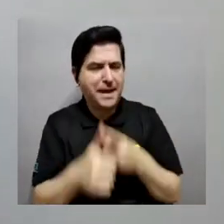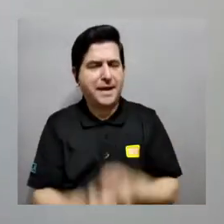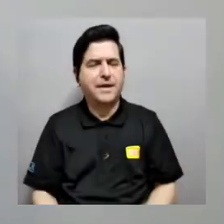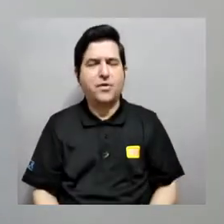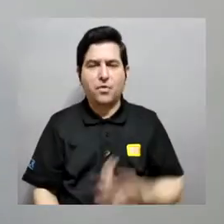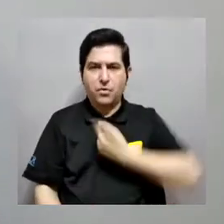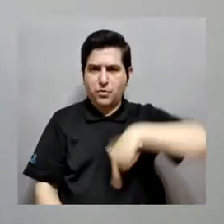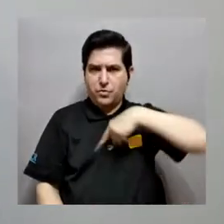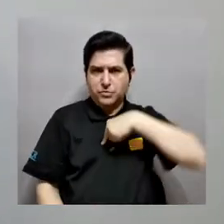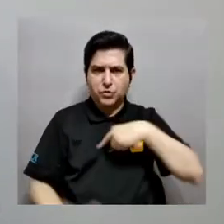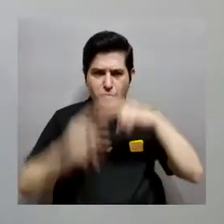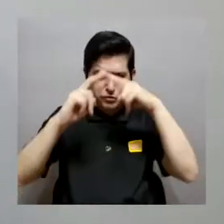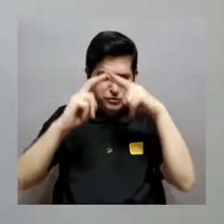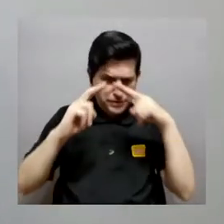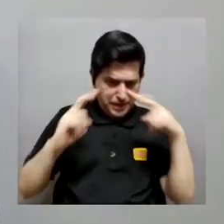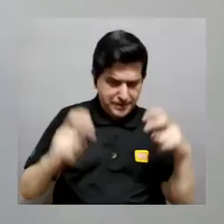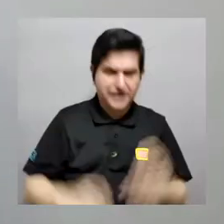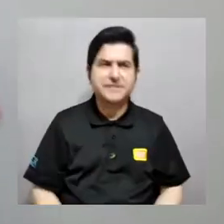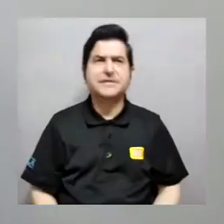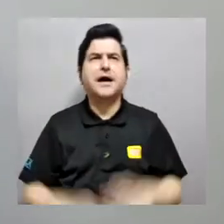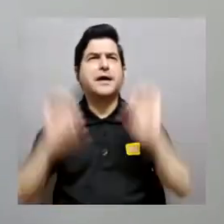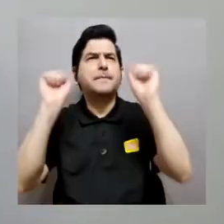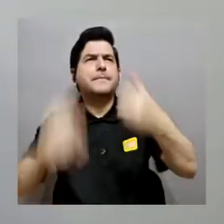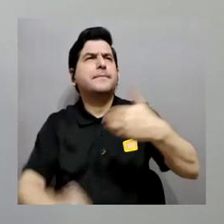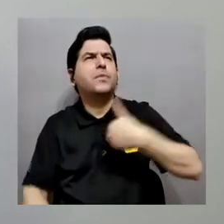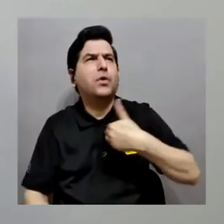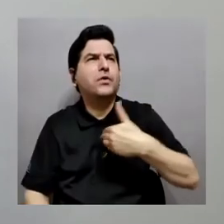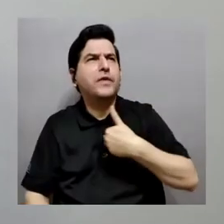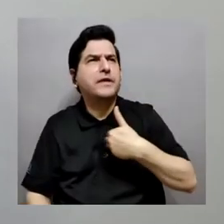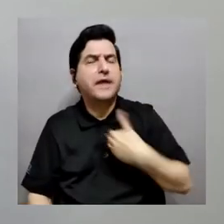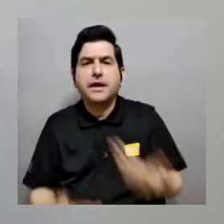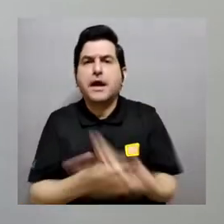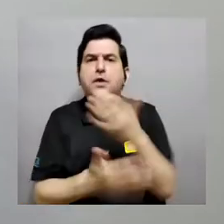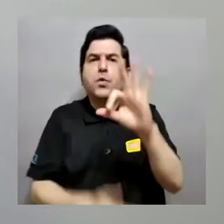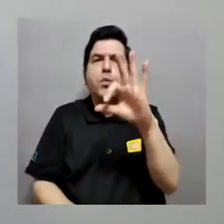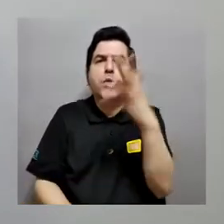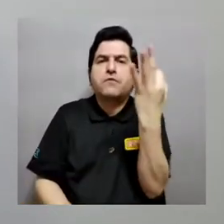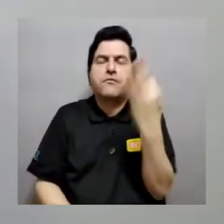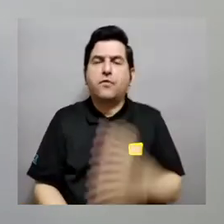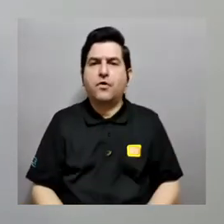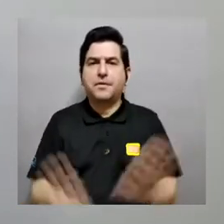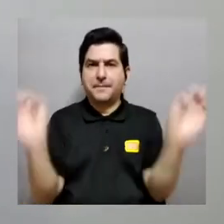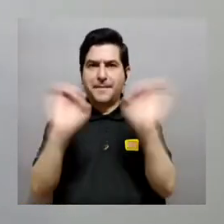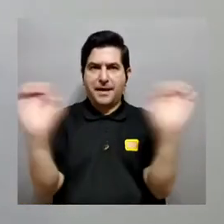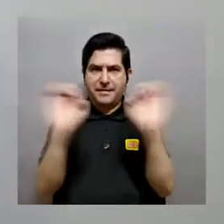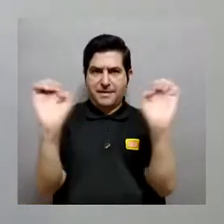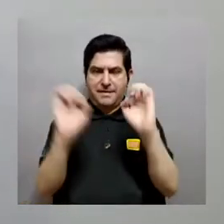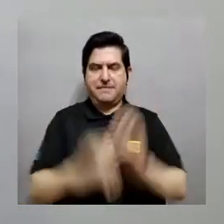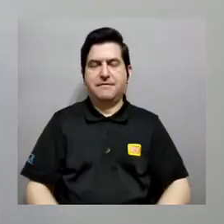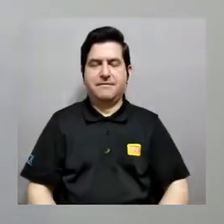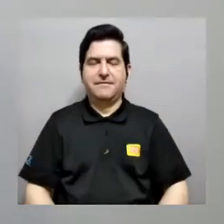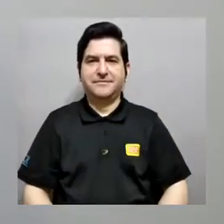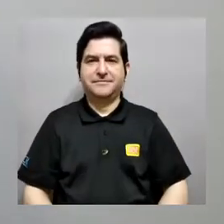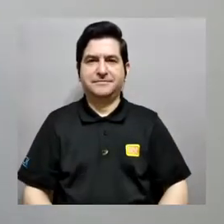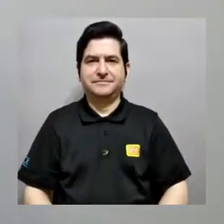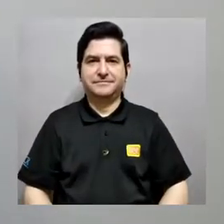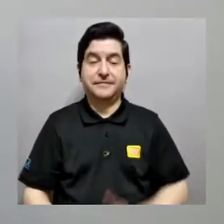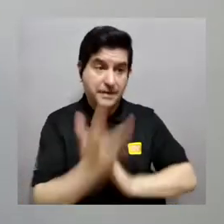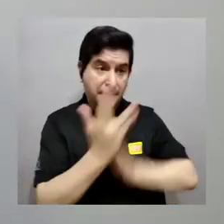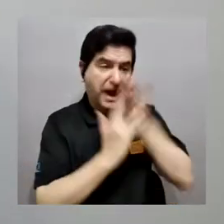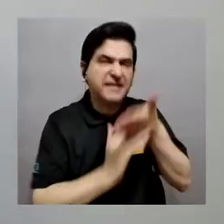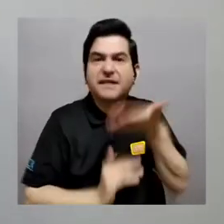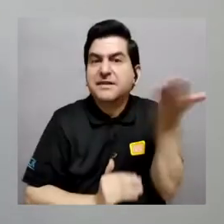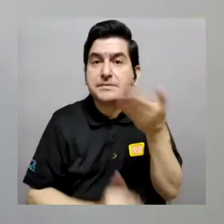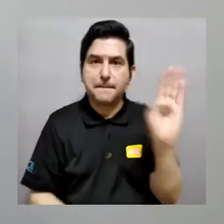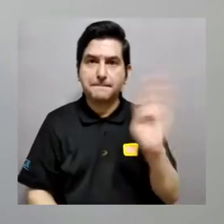adentrarnos en otro tema súper interesante. Primero estábamos viendo cómo le hacíamos para conseguir nuevas